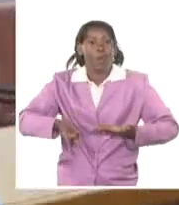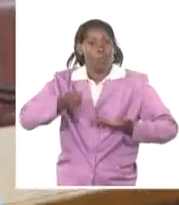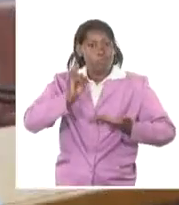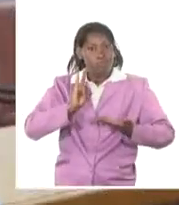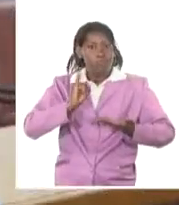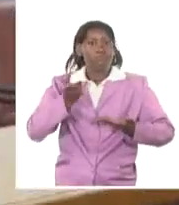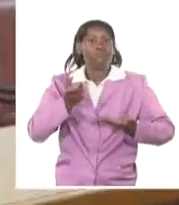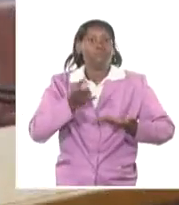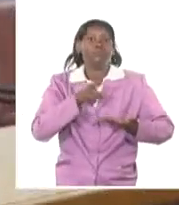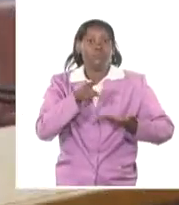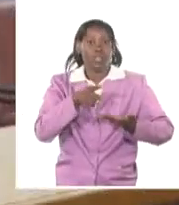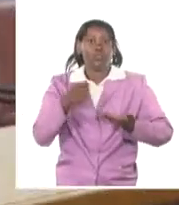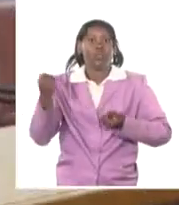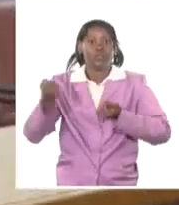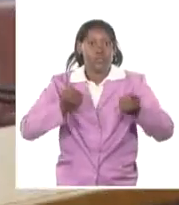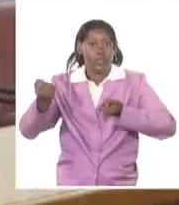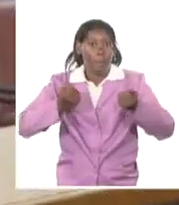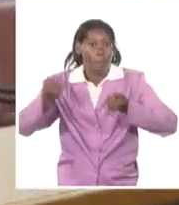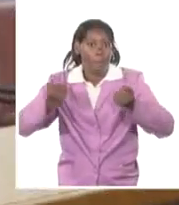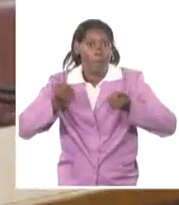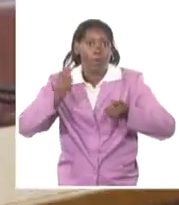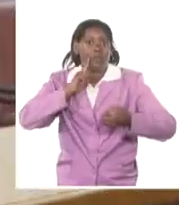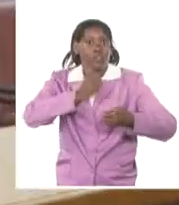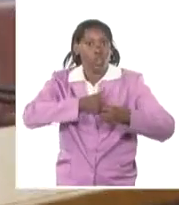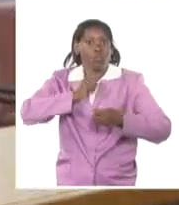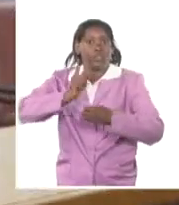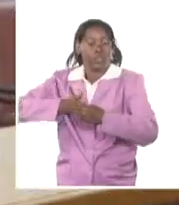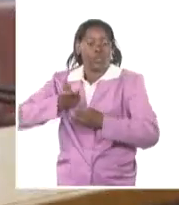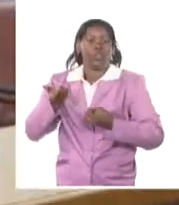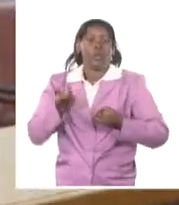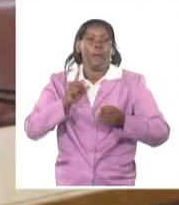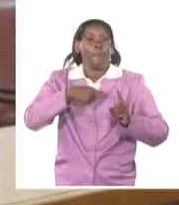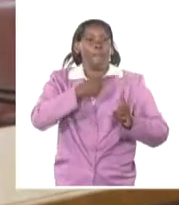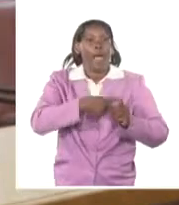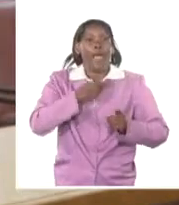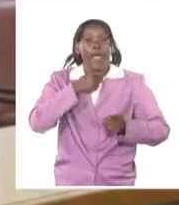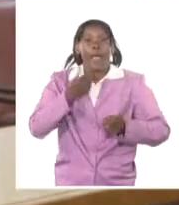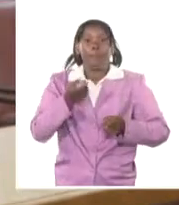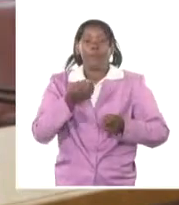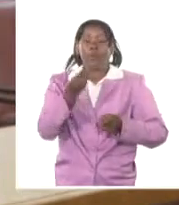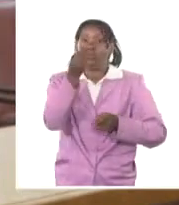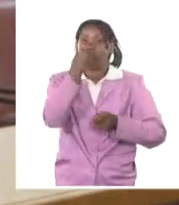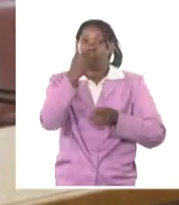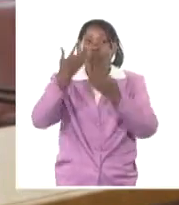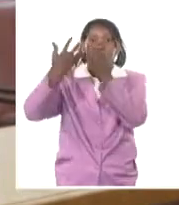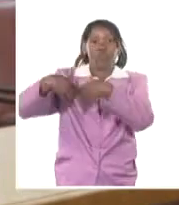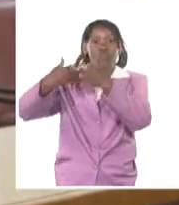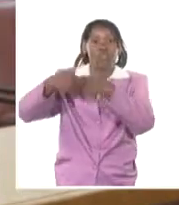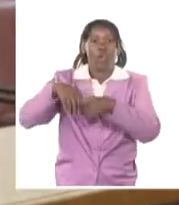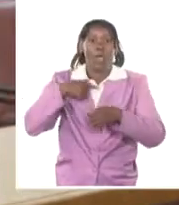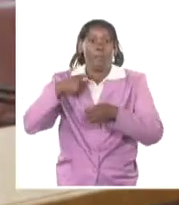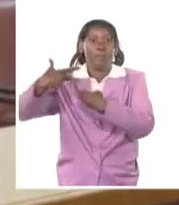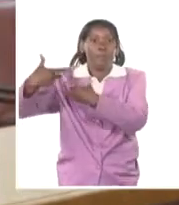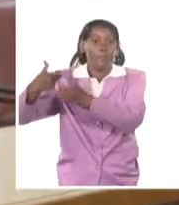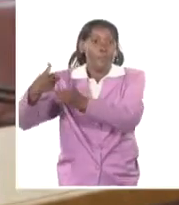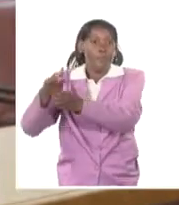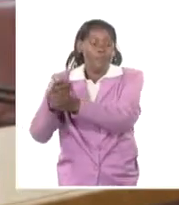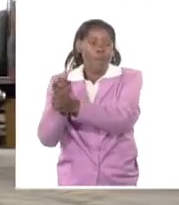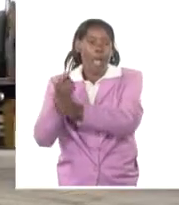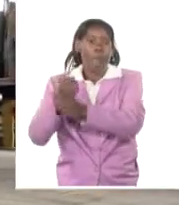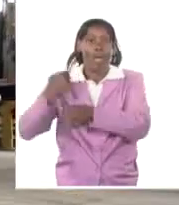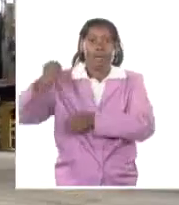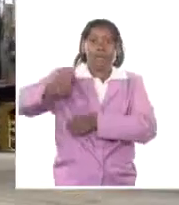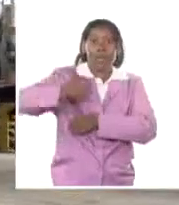sacarla en transportación que consume diésel, la mercancía que llega por un puerto, si llega alimento hay que priorizar la extracción de